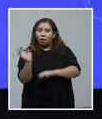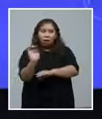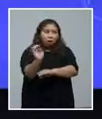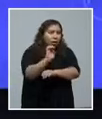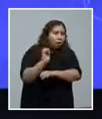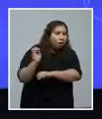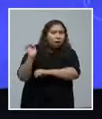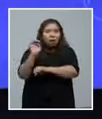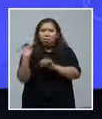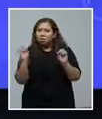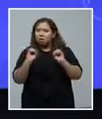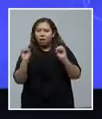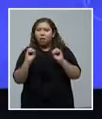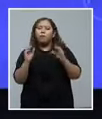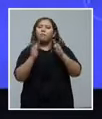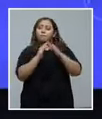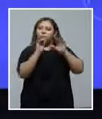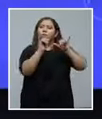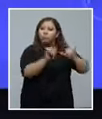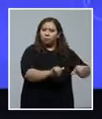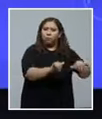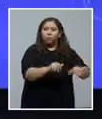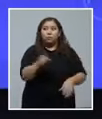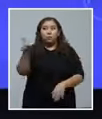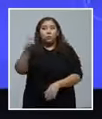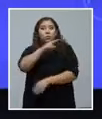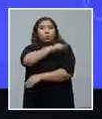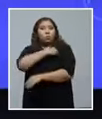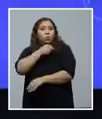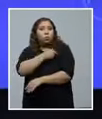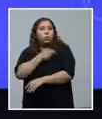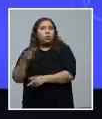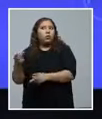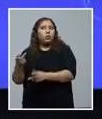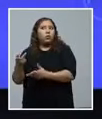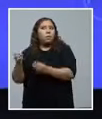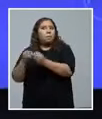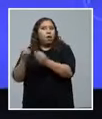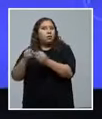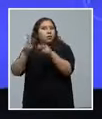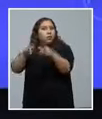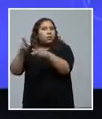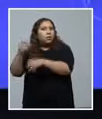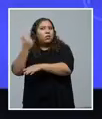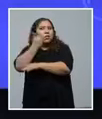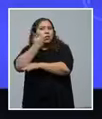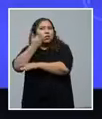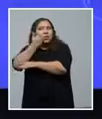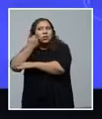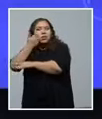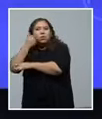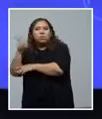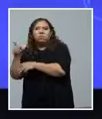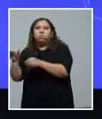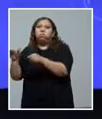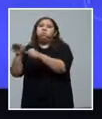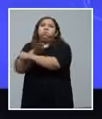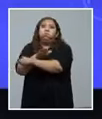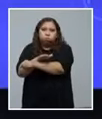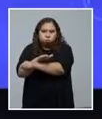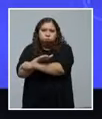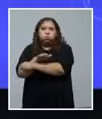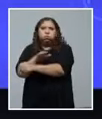Porque ya los hospitales, estamos viendo, está aumentando el número de pacientes. El número de personas y también de colegas